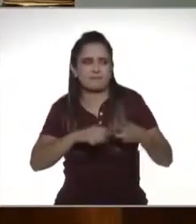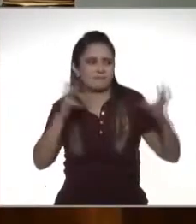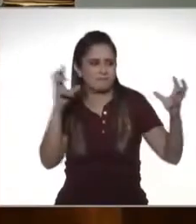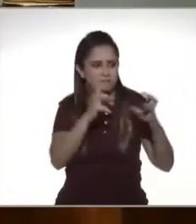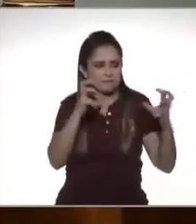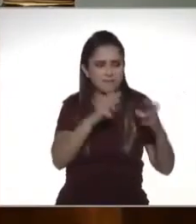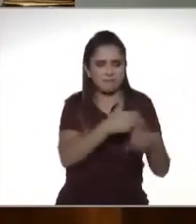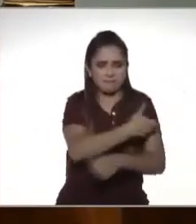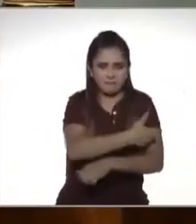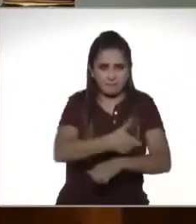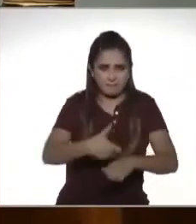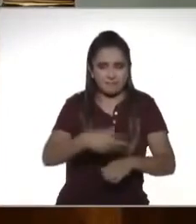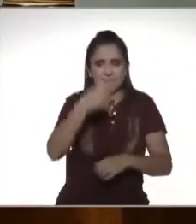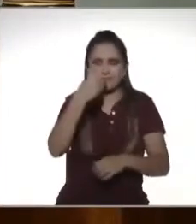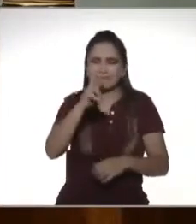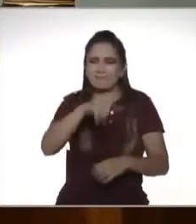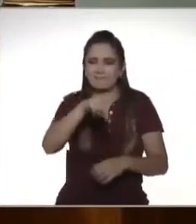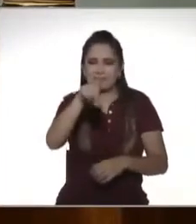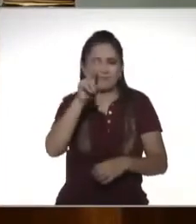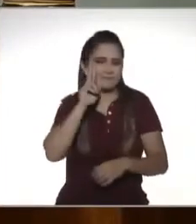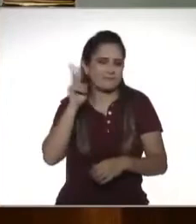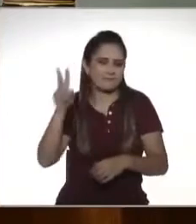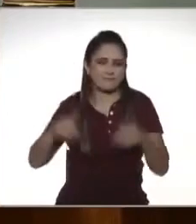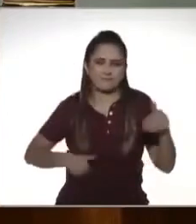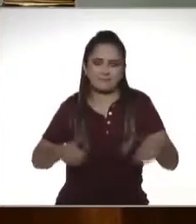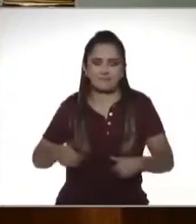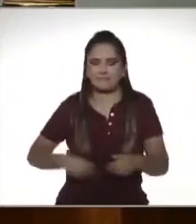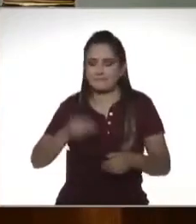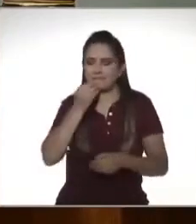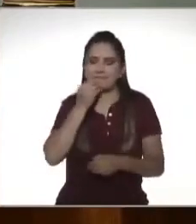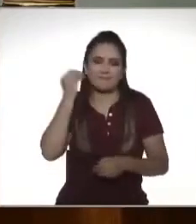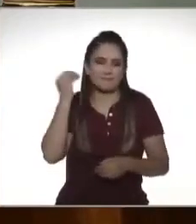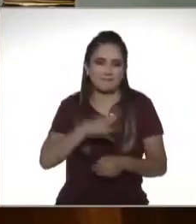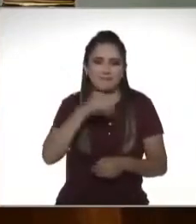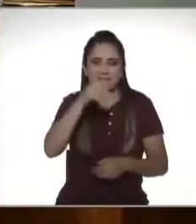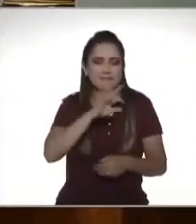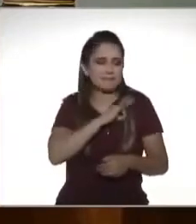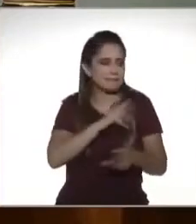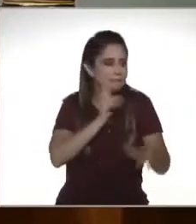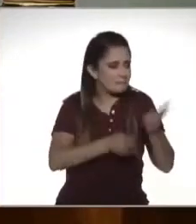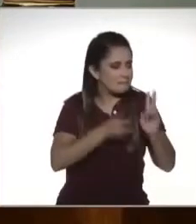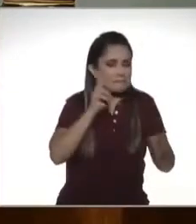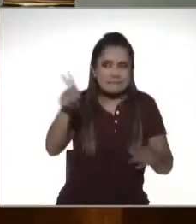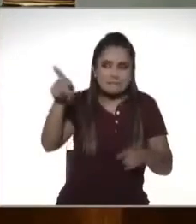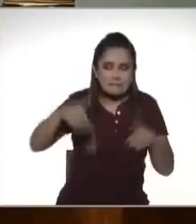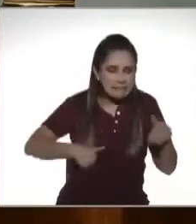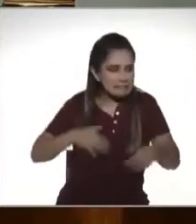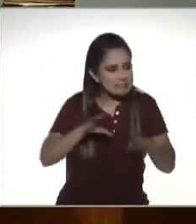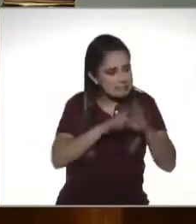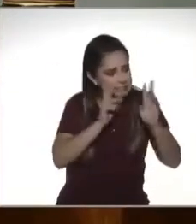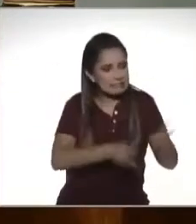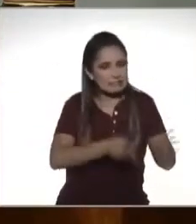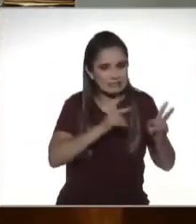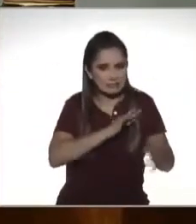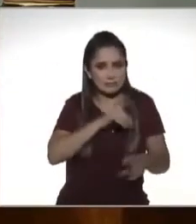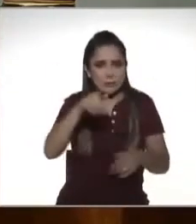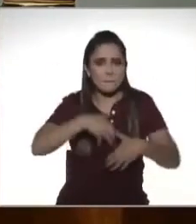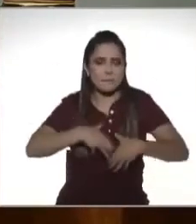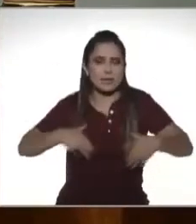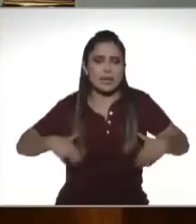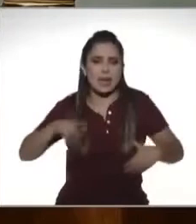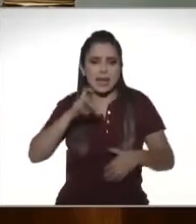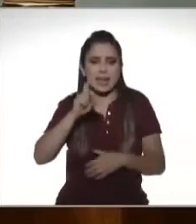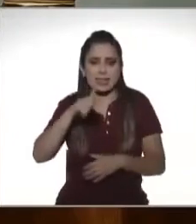familiares no se la pueden perder de verdad es esas obras en las que vamos a salir platicando profunda y largamente pueden ver Bikini